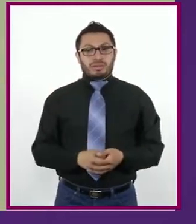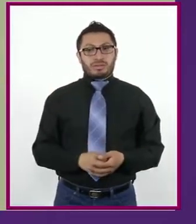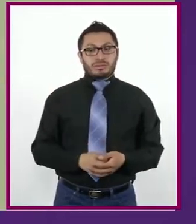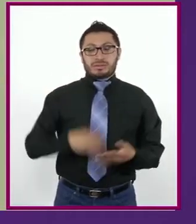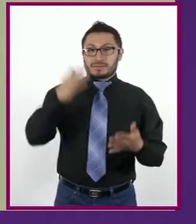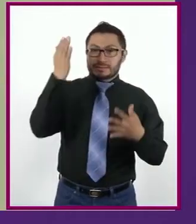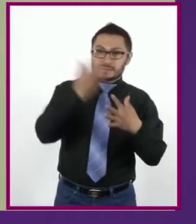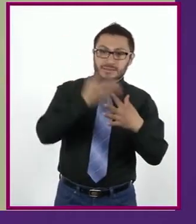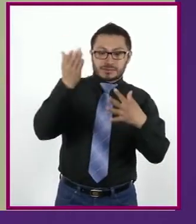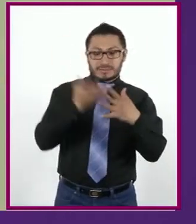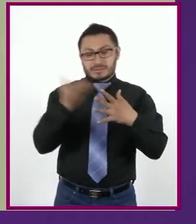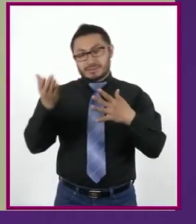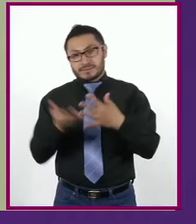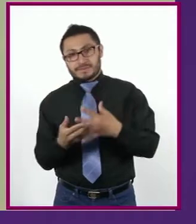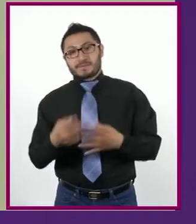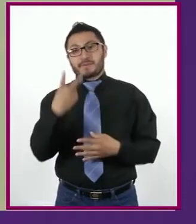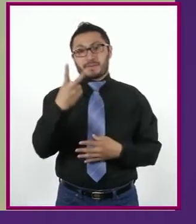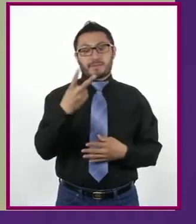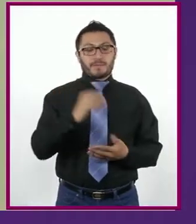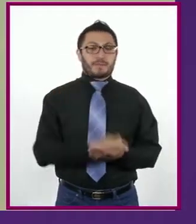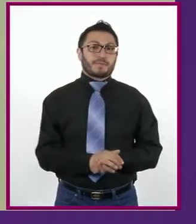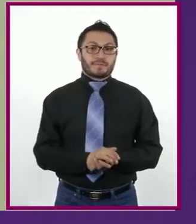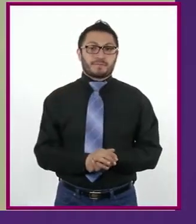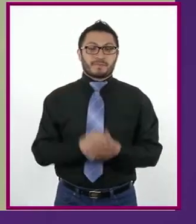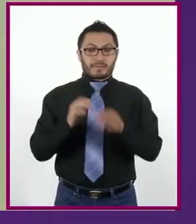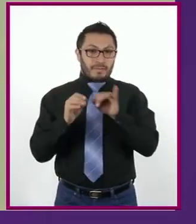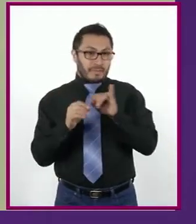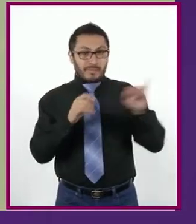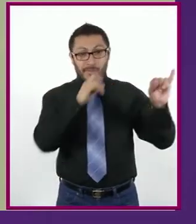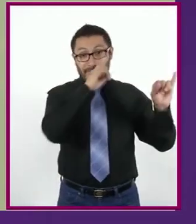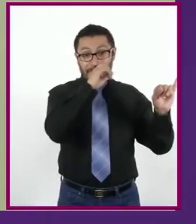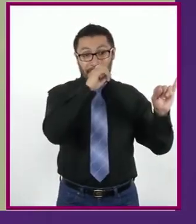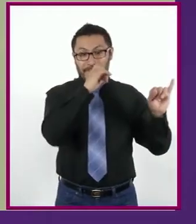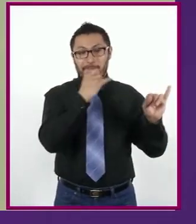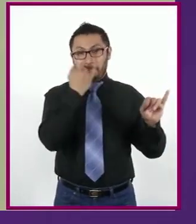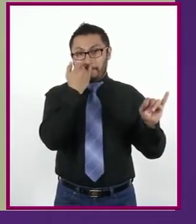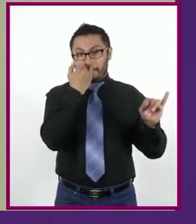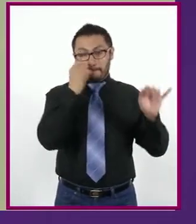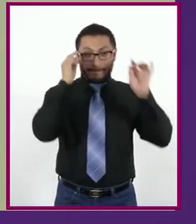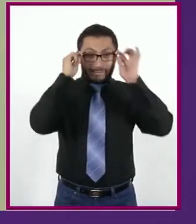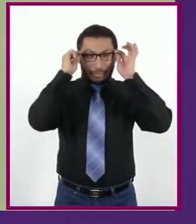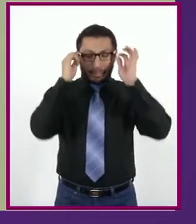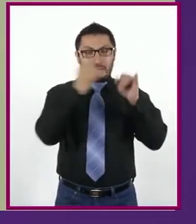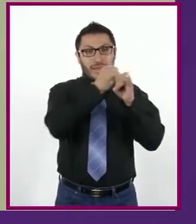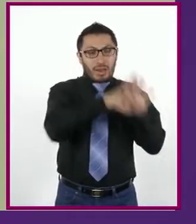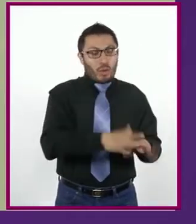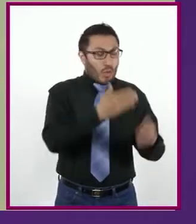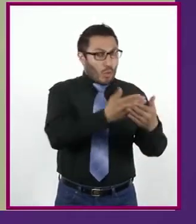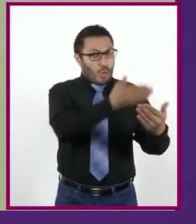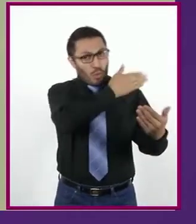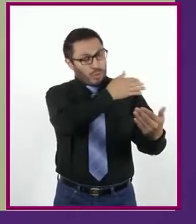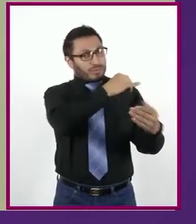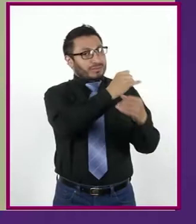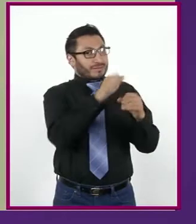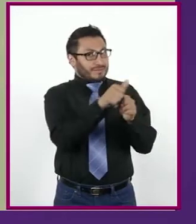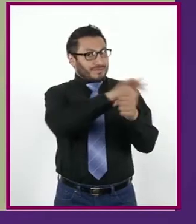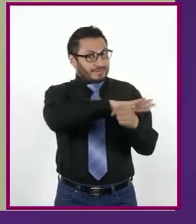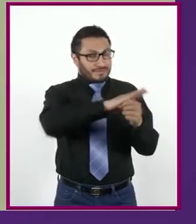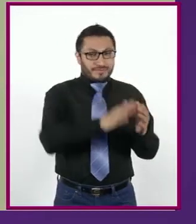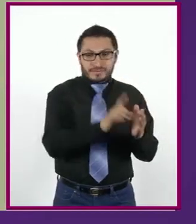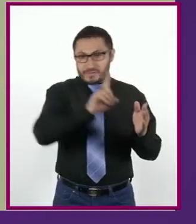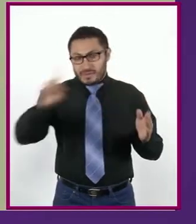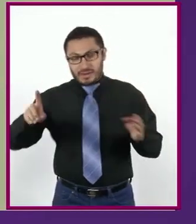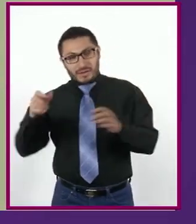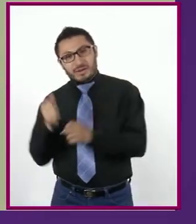dividiremos entonces en dos partes. A la izquierda pondremos la información anterior a la pandemia y a la